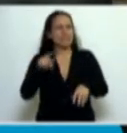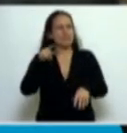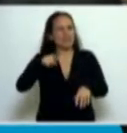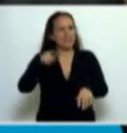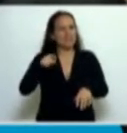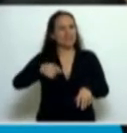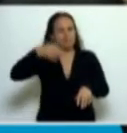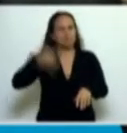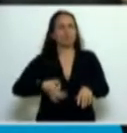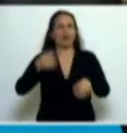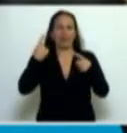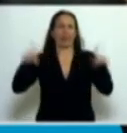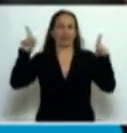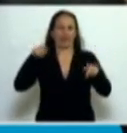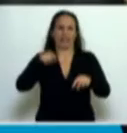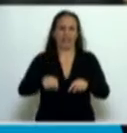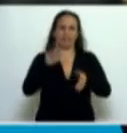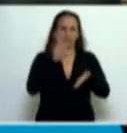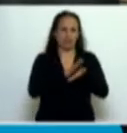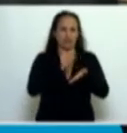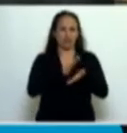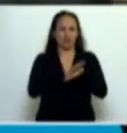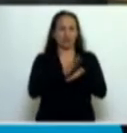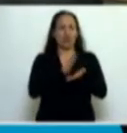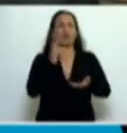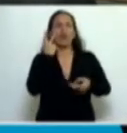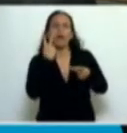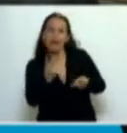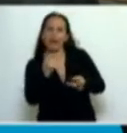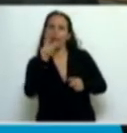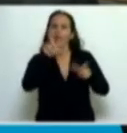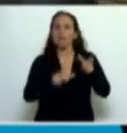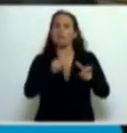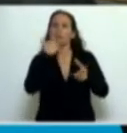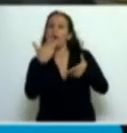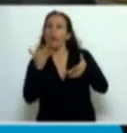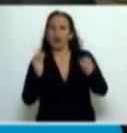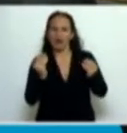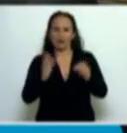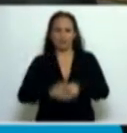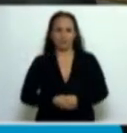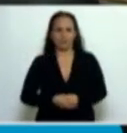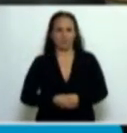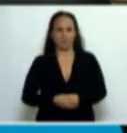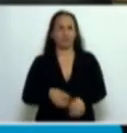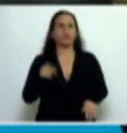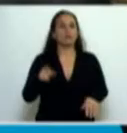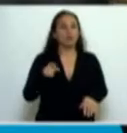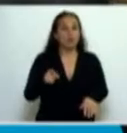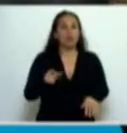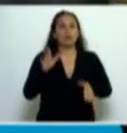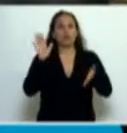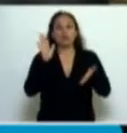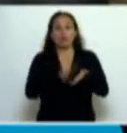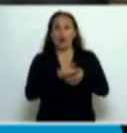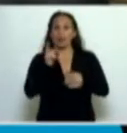diferentes desde el momento de la legitimidad que tienen nuestras palabras. Lo otro que quería señalar es referido a los